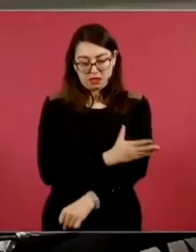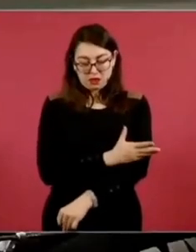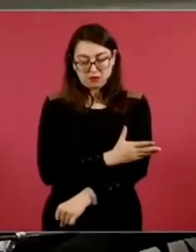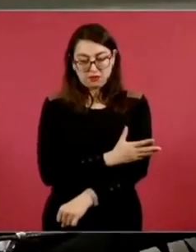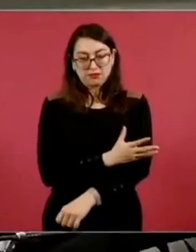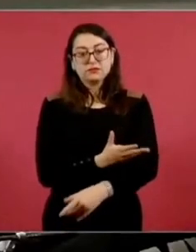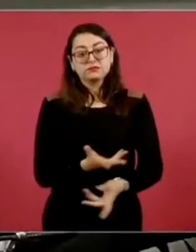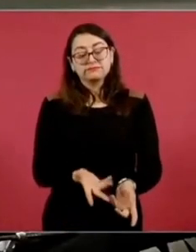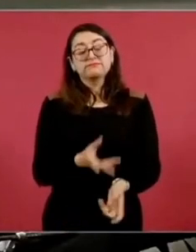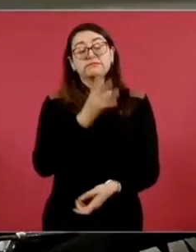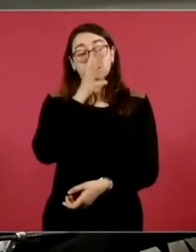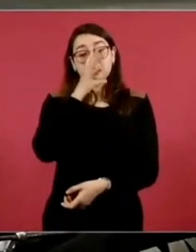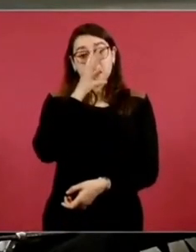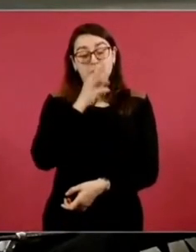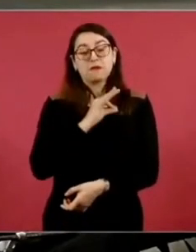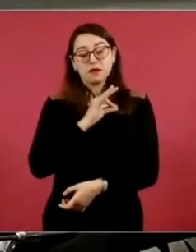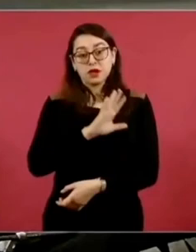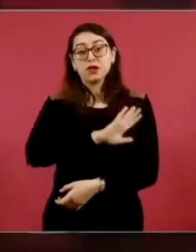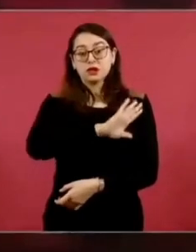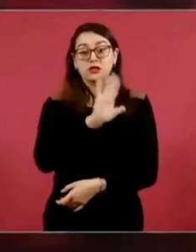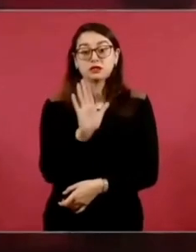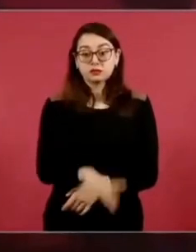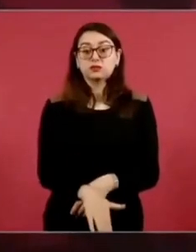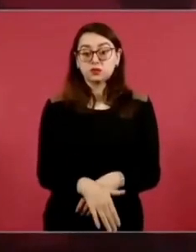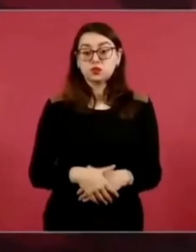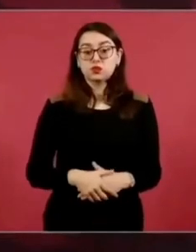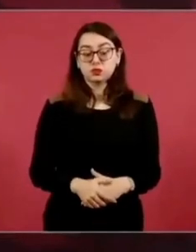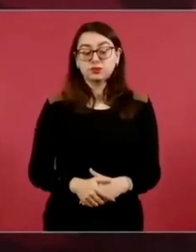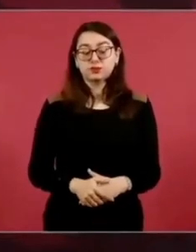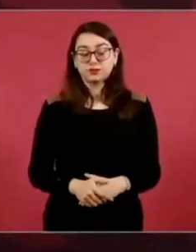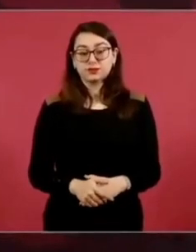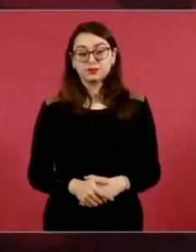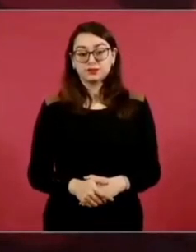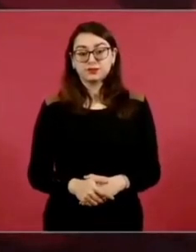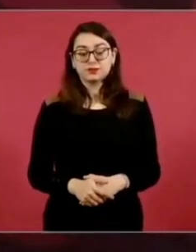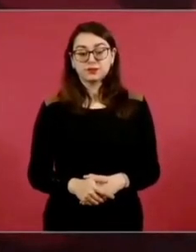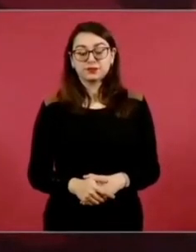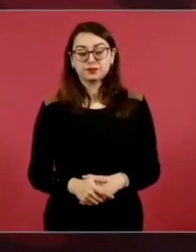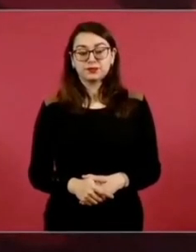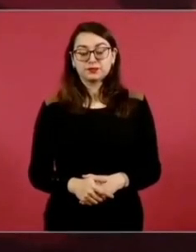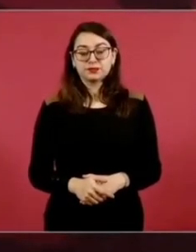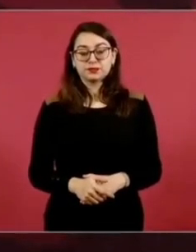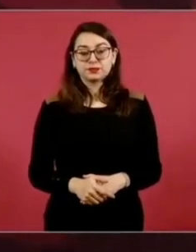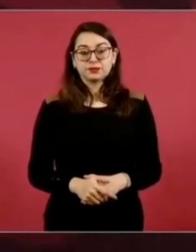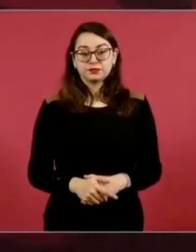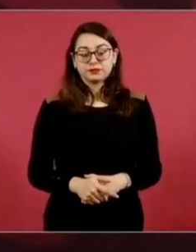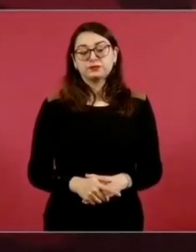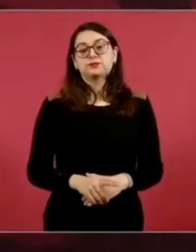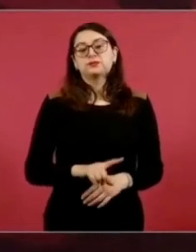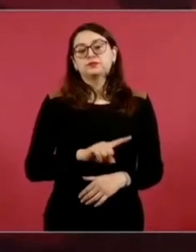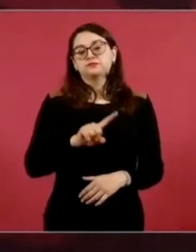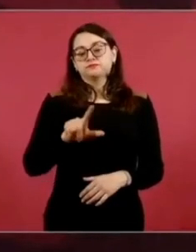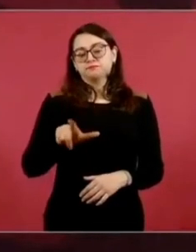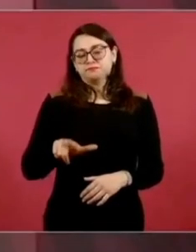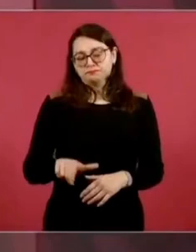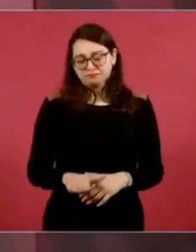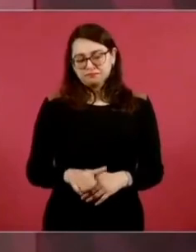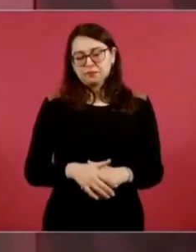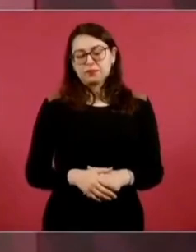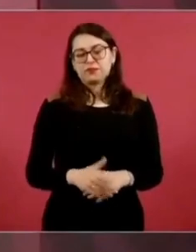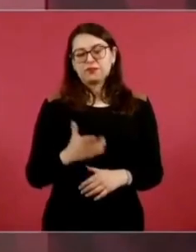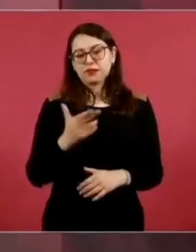Ya falleció. Y me encuentro a Héctor y le digo, oye,